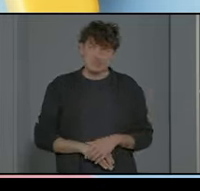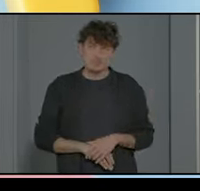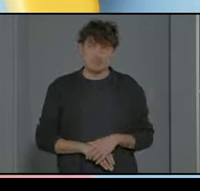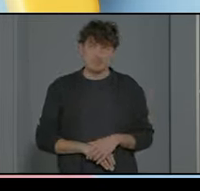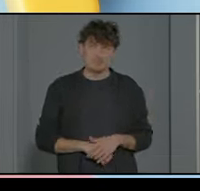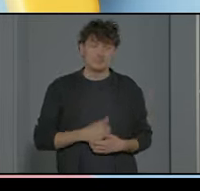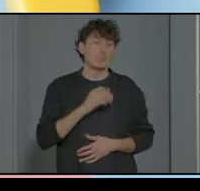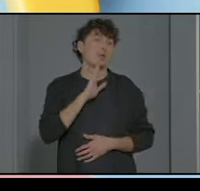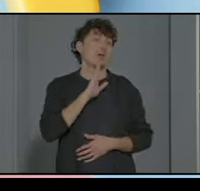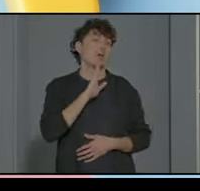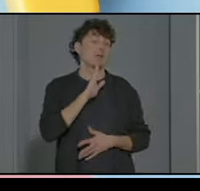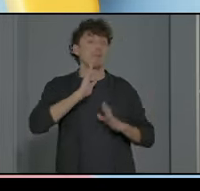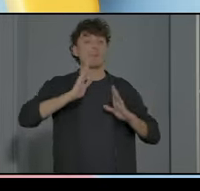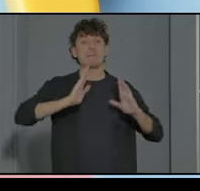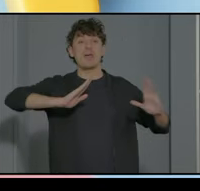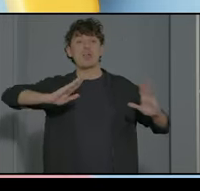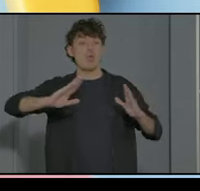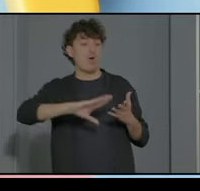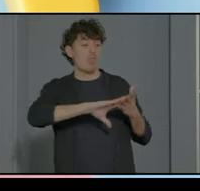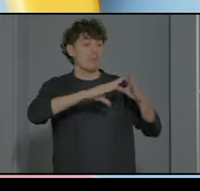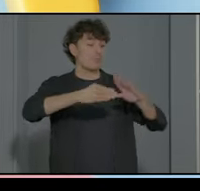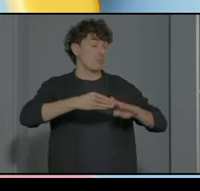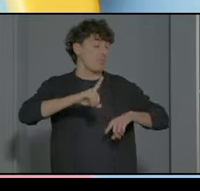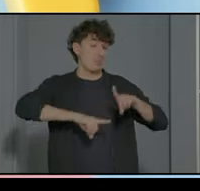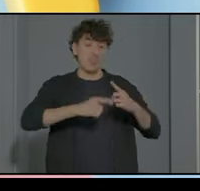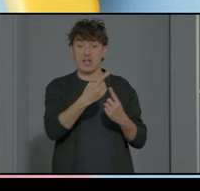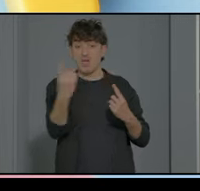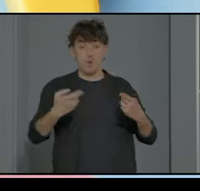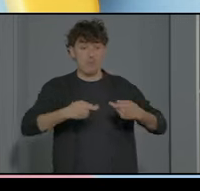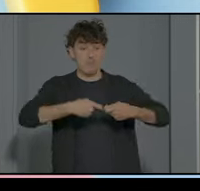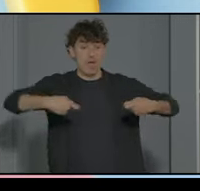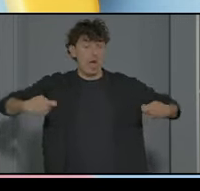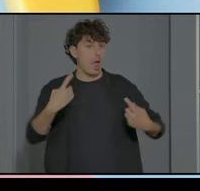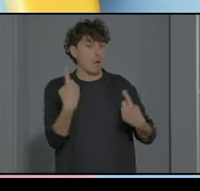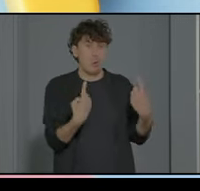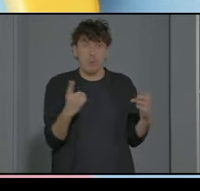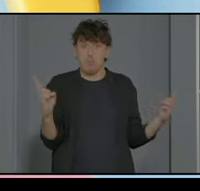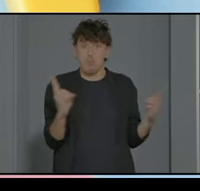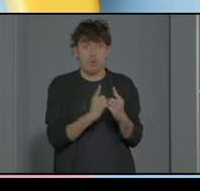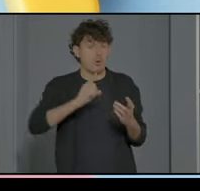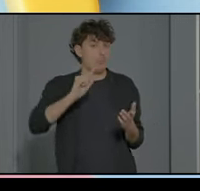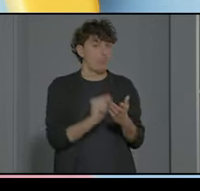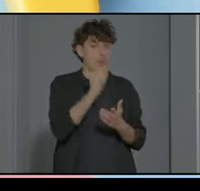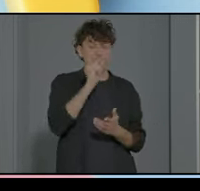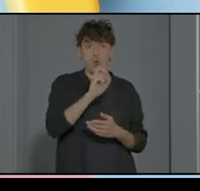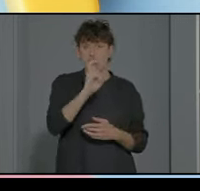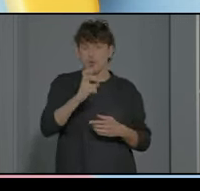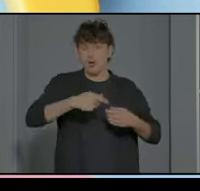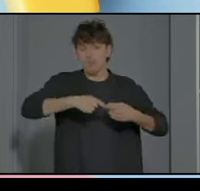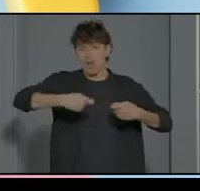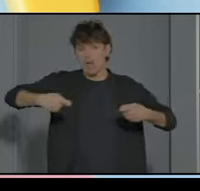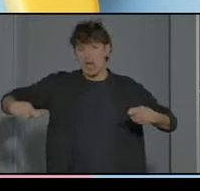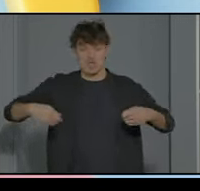como decía el periodo de adaptación se alarga en función de cada uno pues hay algunos que lo hacen muy rápido otros necesitan alargarlo más en el tiempo